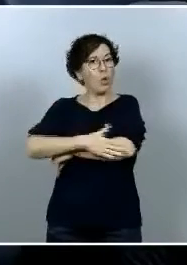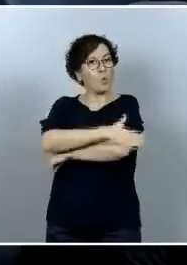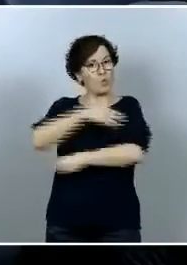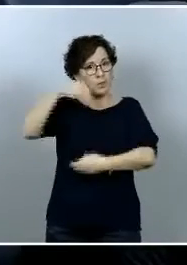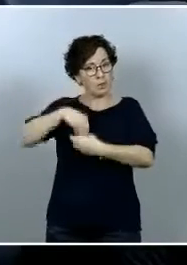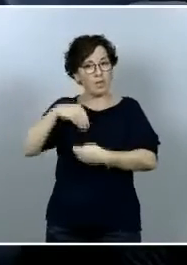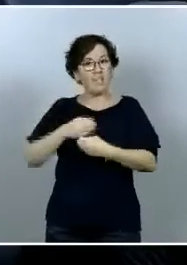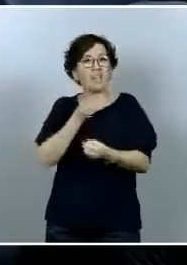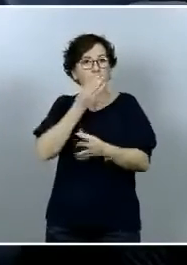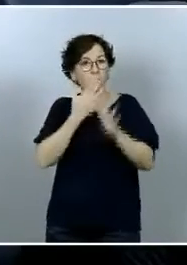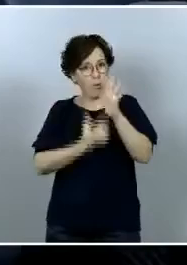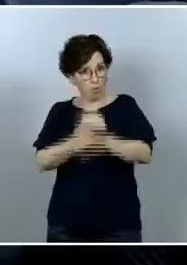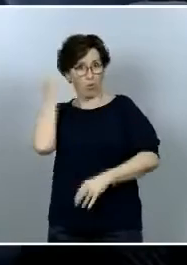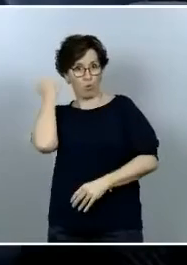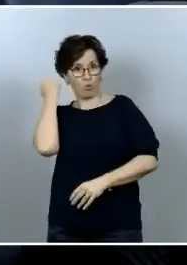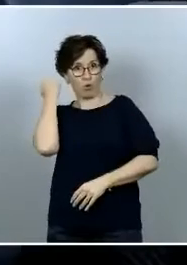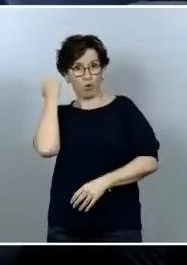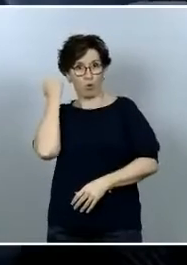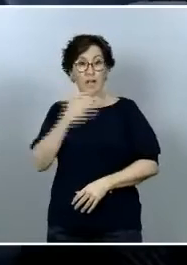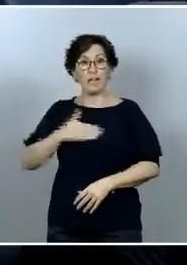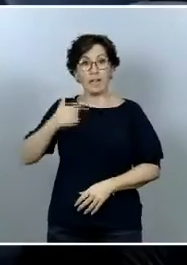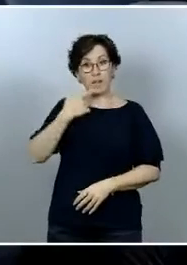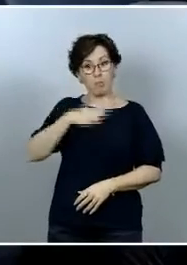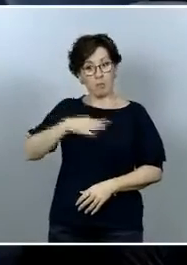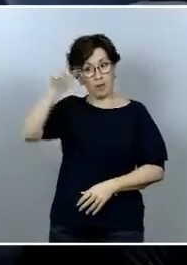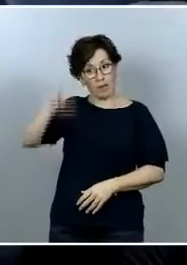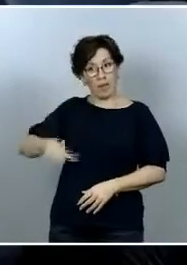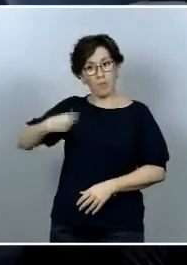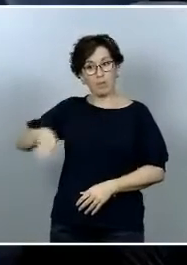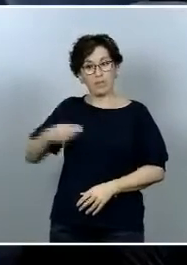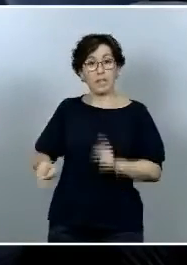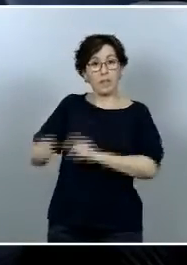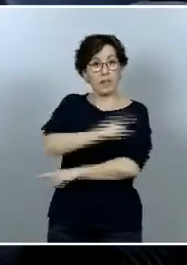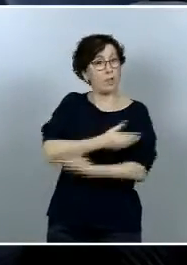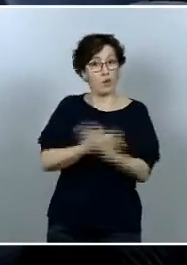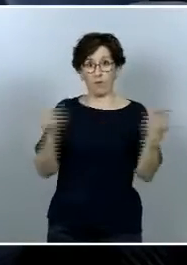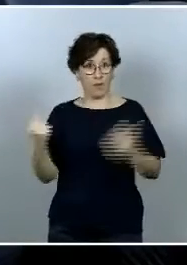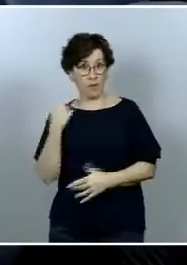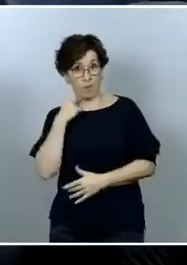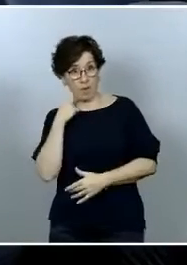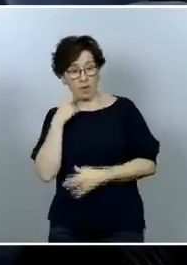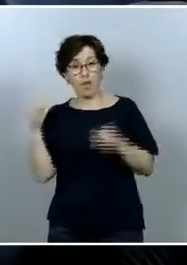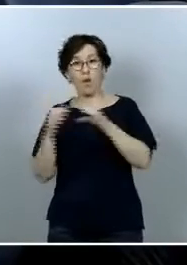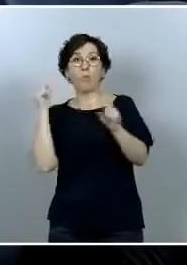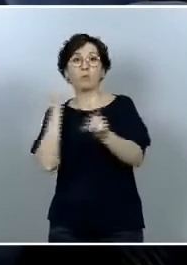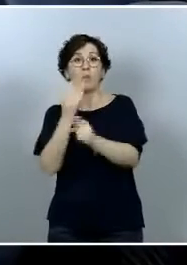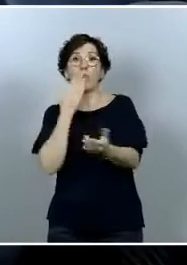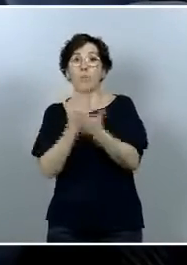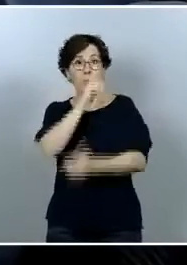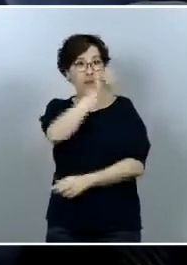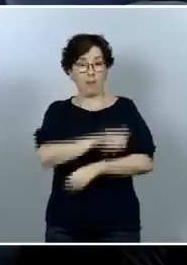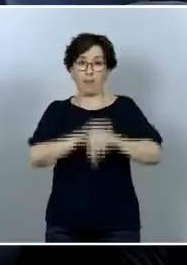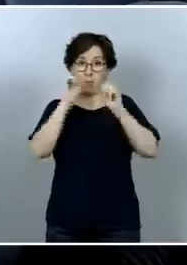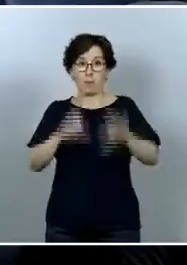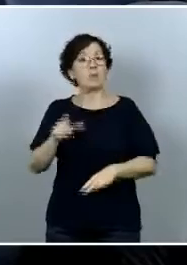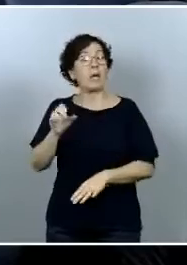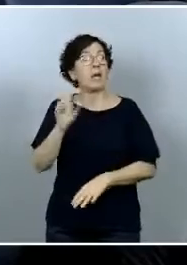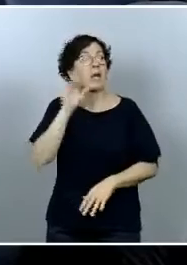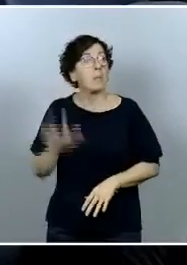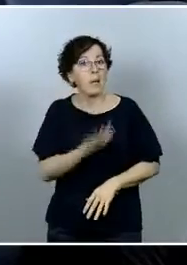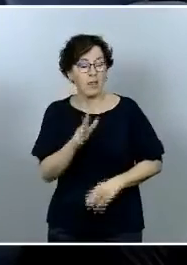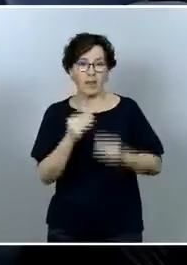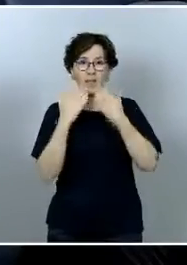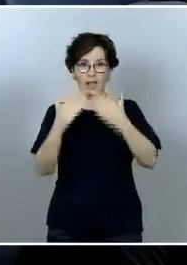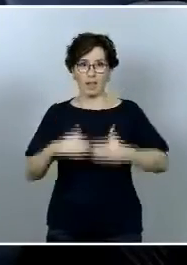que el presidente pierda su confianza en él la oposición está pidiendo que dimita ¿qué le parece? gracias sí